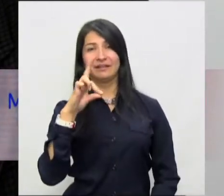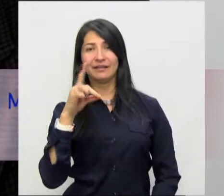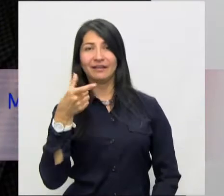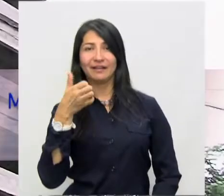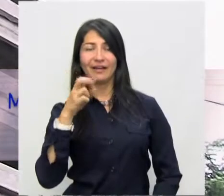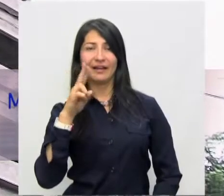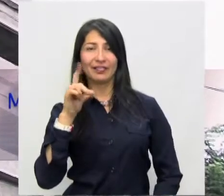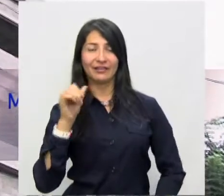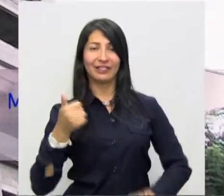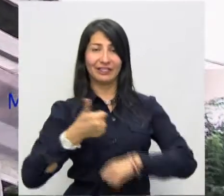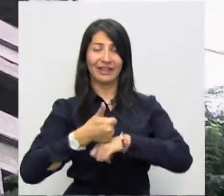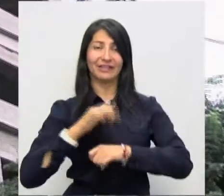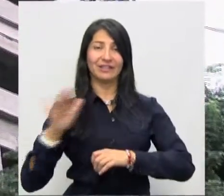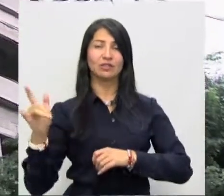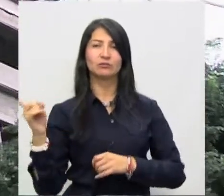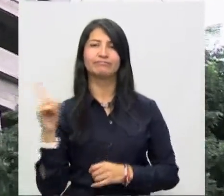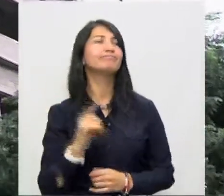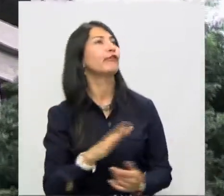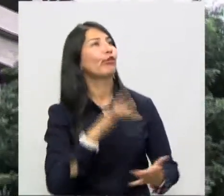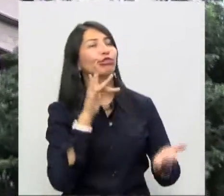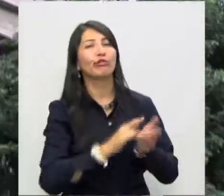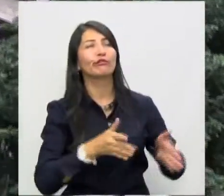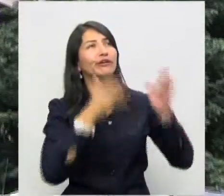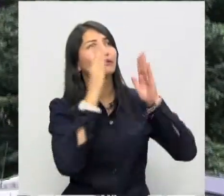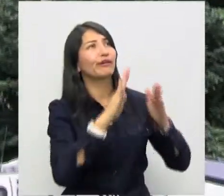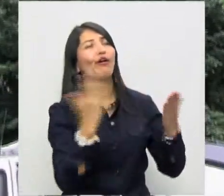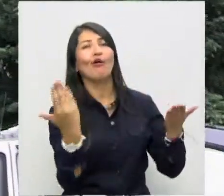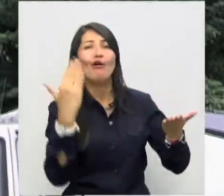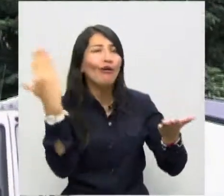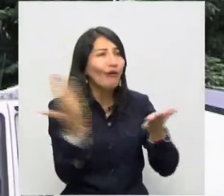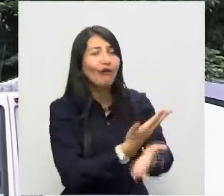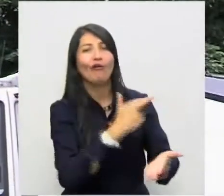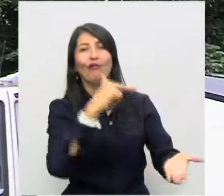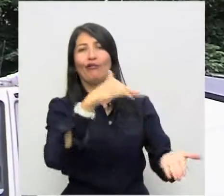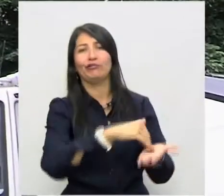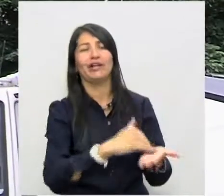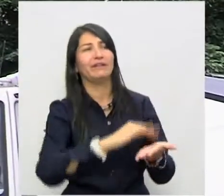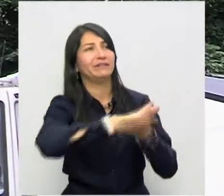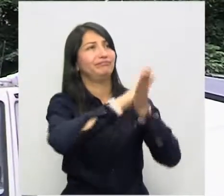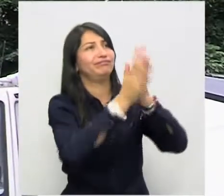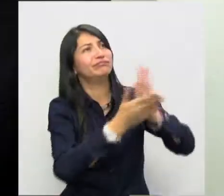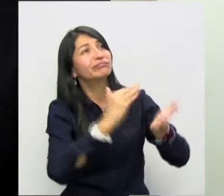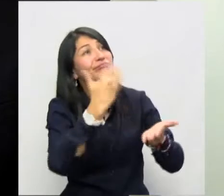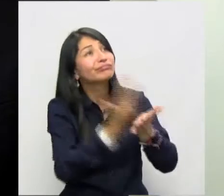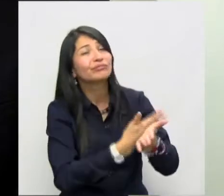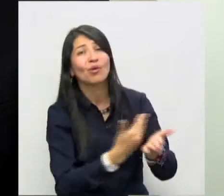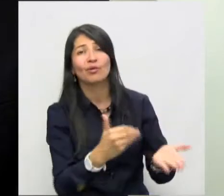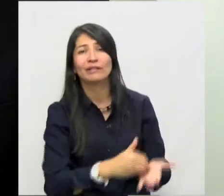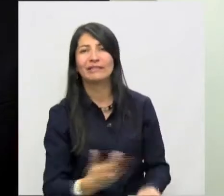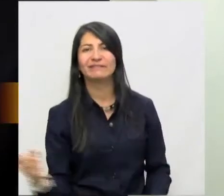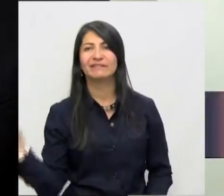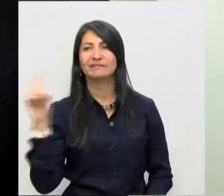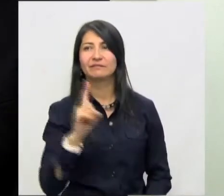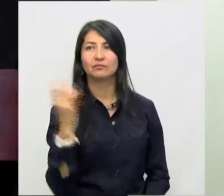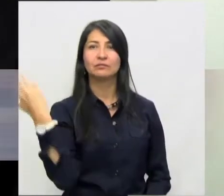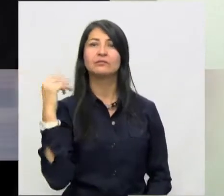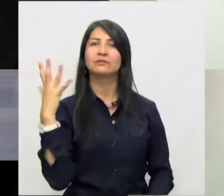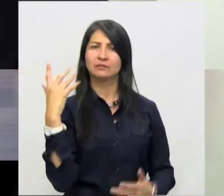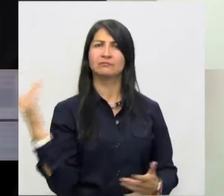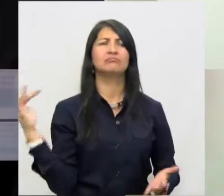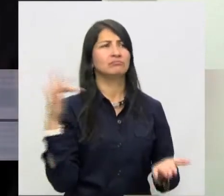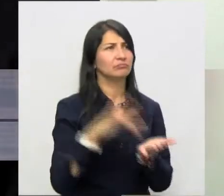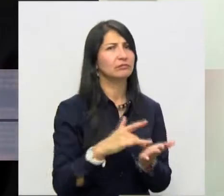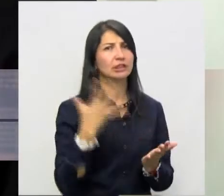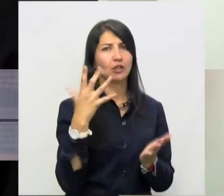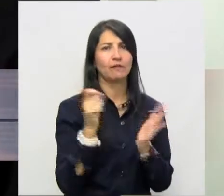es muy probable que el edificio tenga que ser demolido y volverse a construir. El propio Contralor General de la República, en más